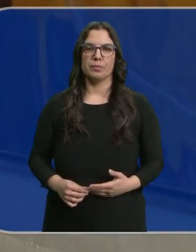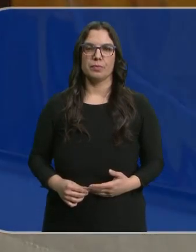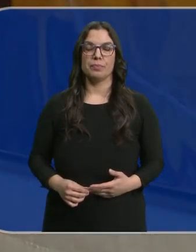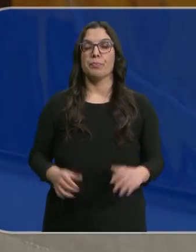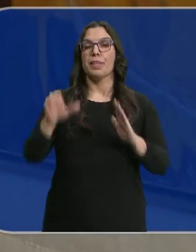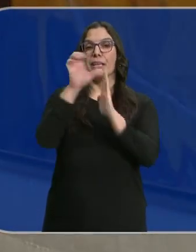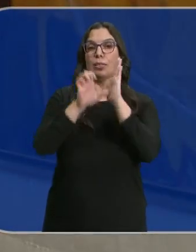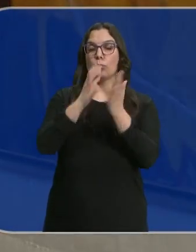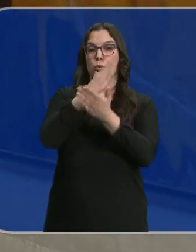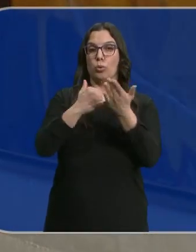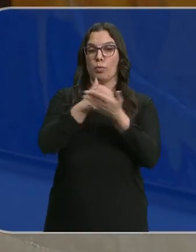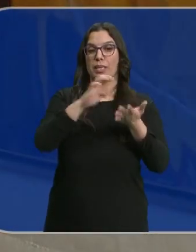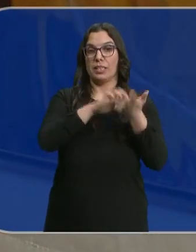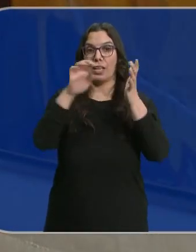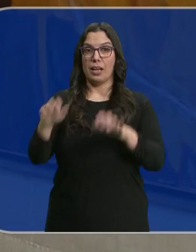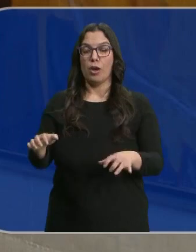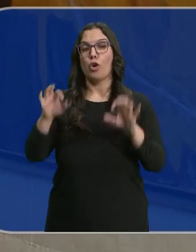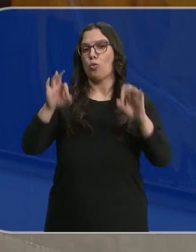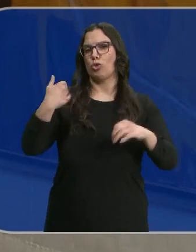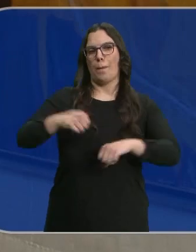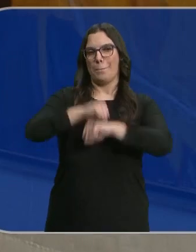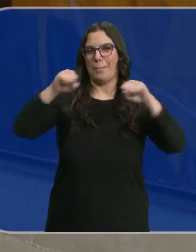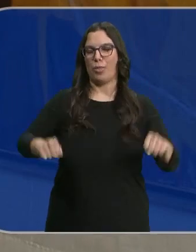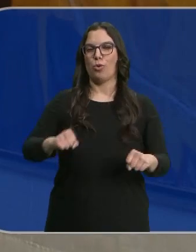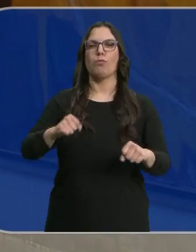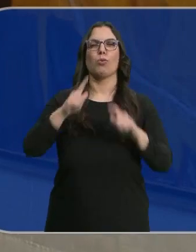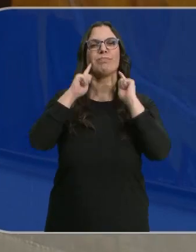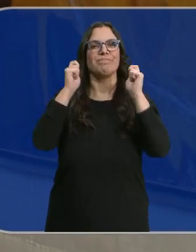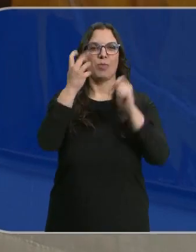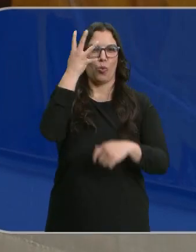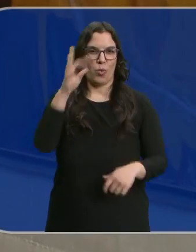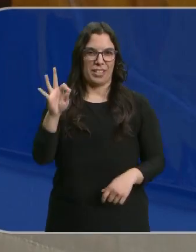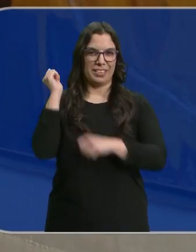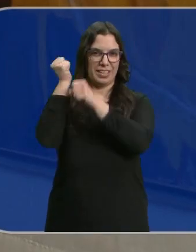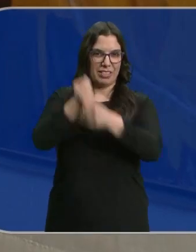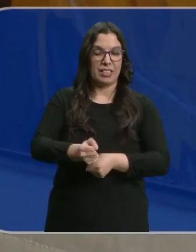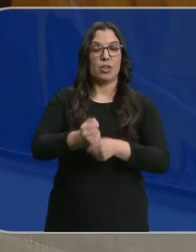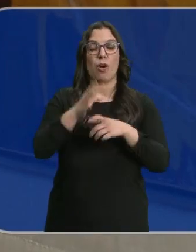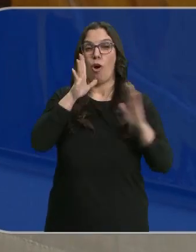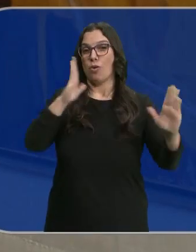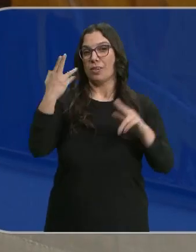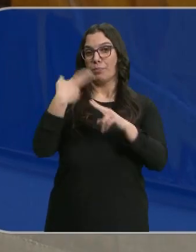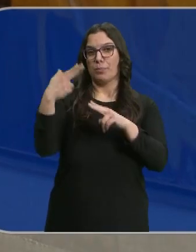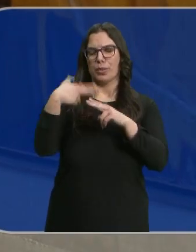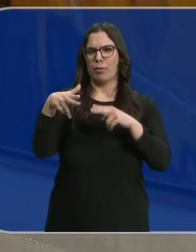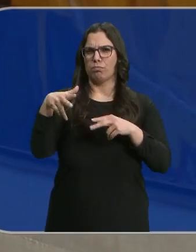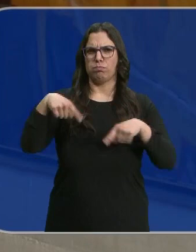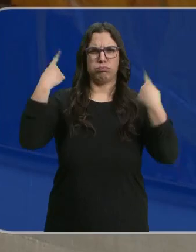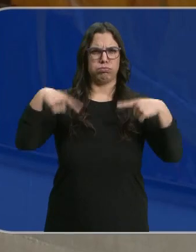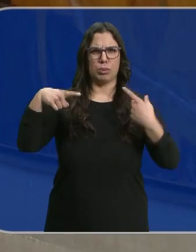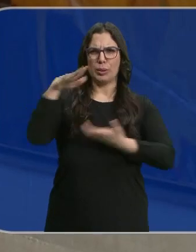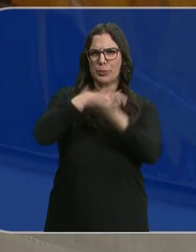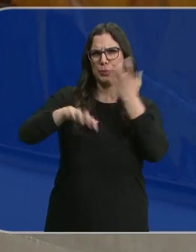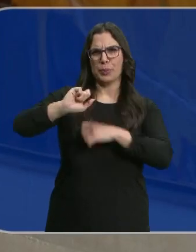El Estatuto de Autonomía de Castilla y León entra en su plena madurez. Cumple 40 años en un momento en el que la política vive sus momentos más broncos.